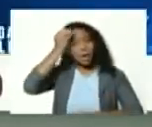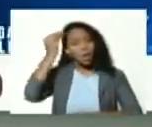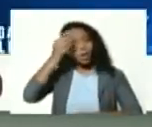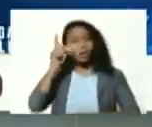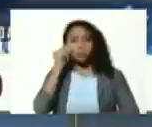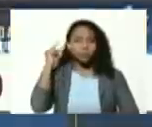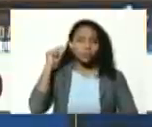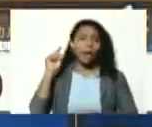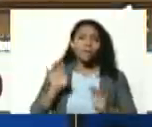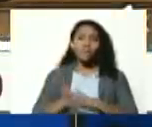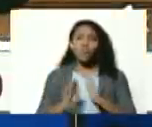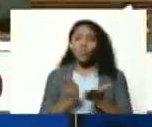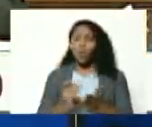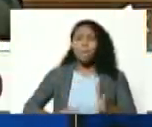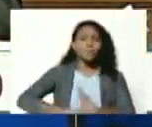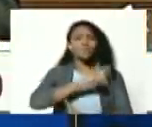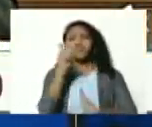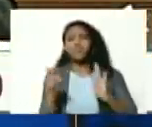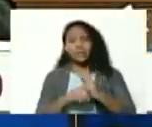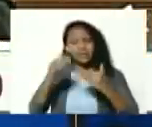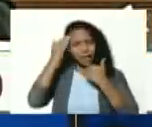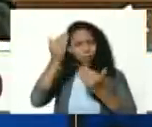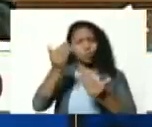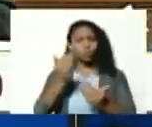pensadoras del mundo entero los saludo